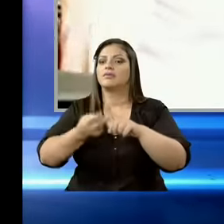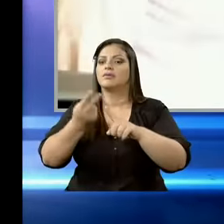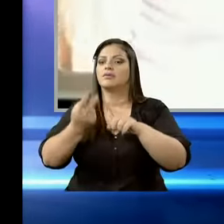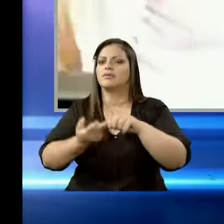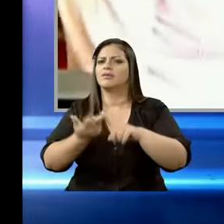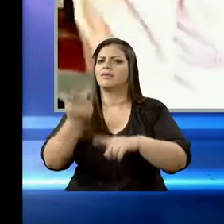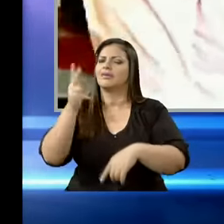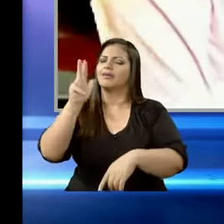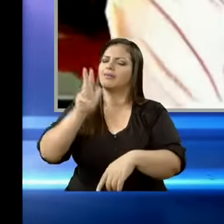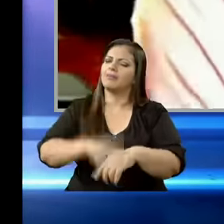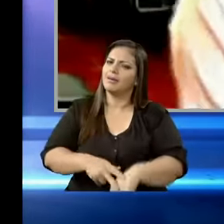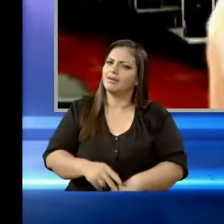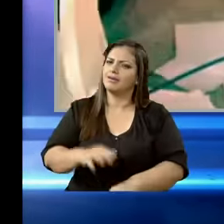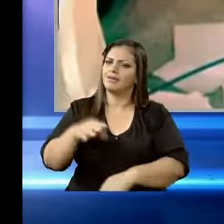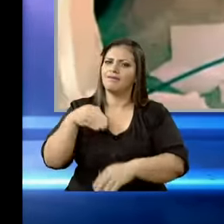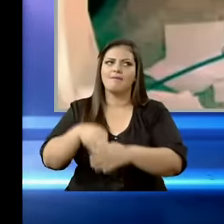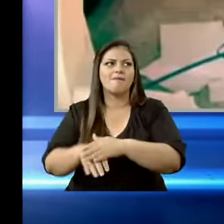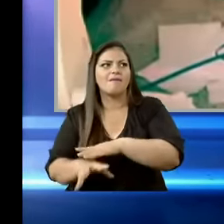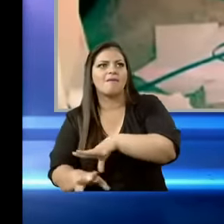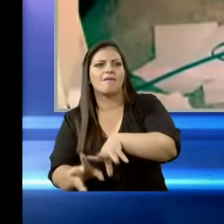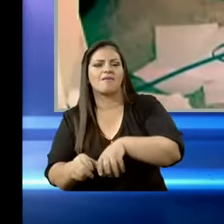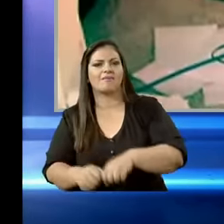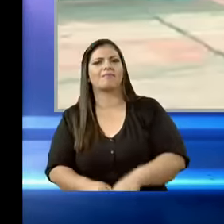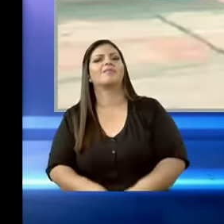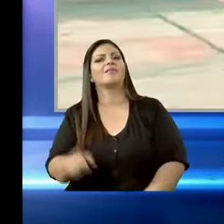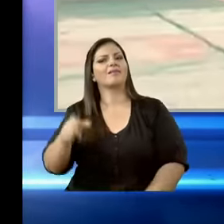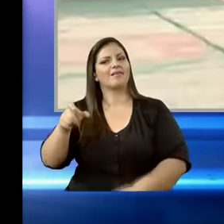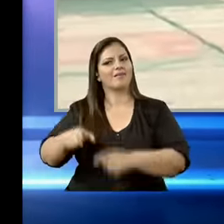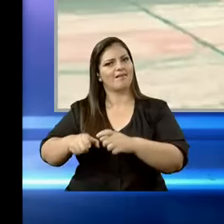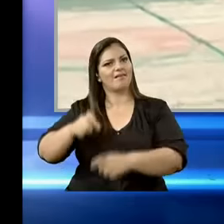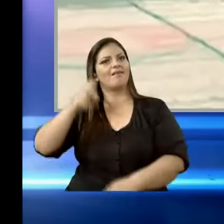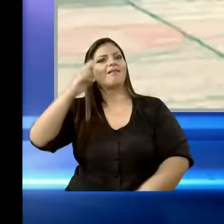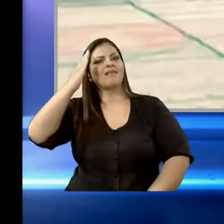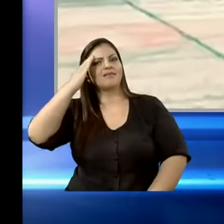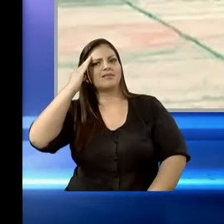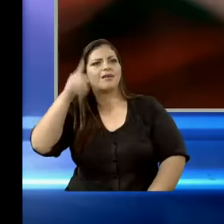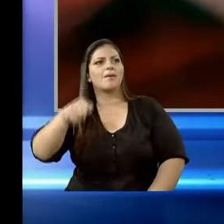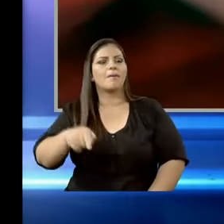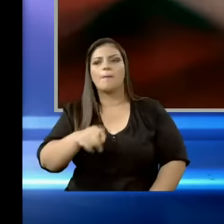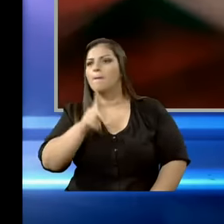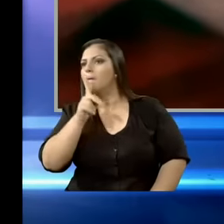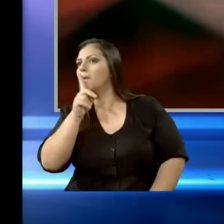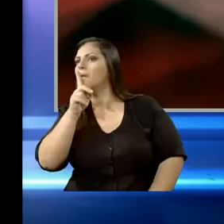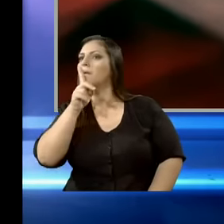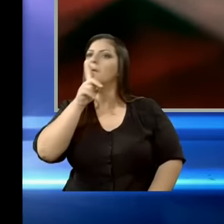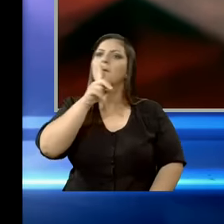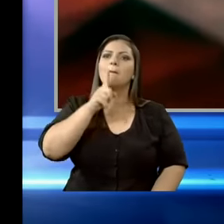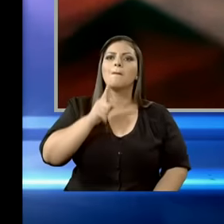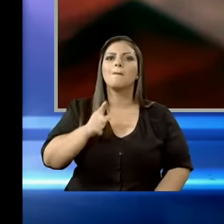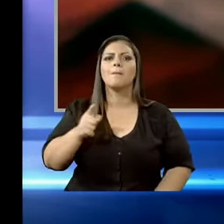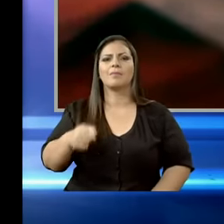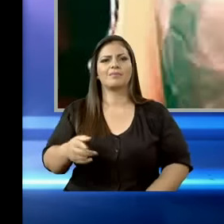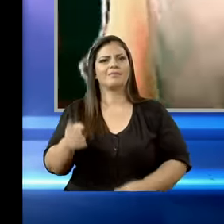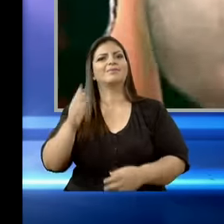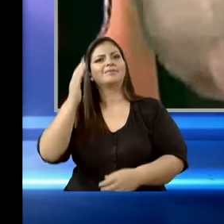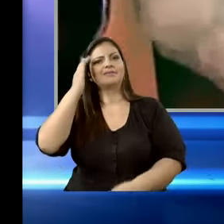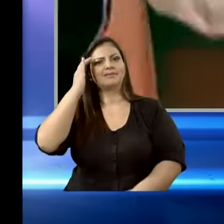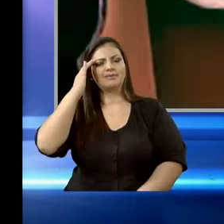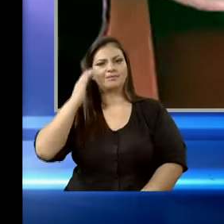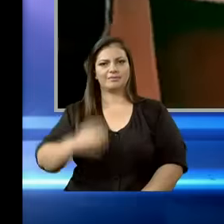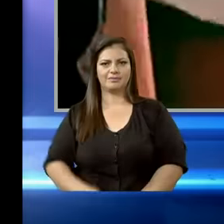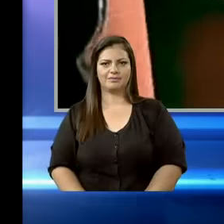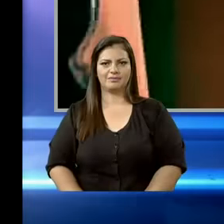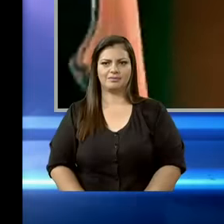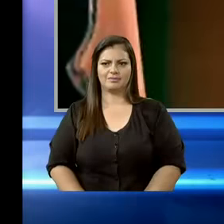sector. Claro. Conocen el ambiente, manejan el lugar. Oye, Ya saben que está seguro ahí. Y es que caras vemos, corazones no sabemos.